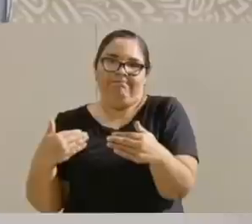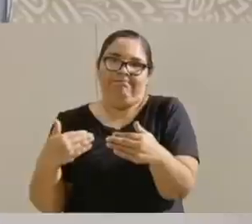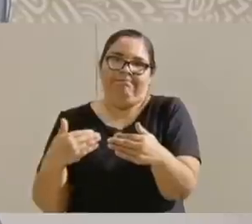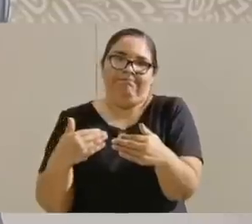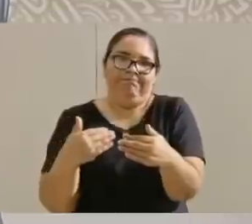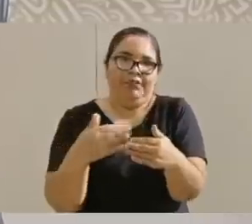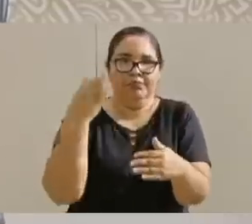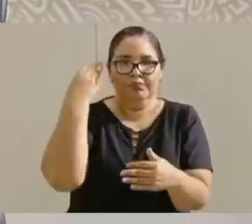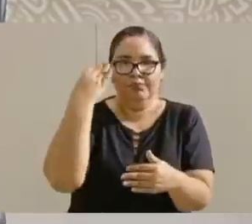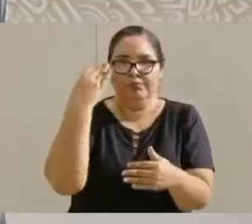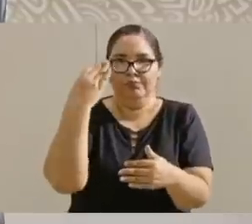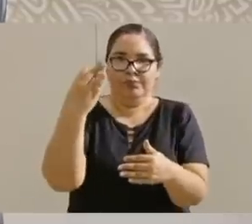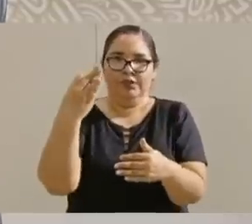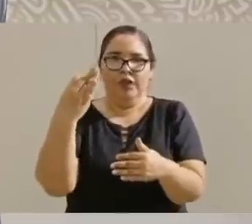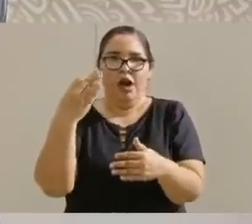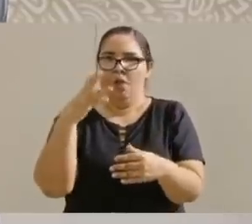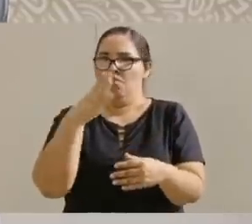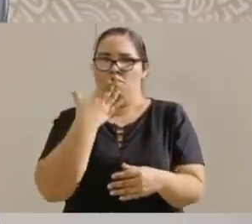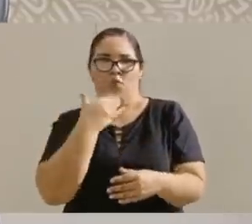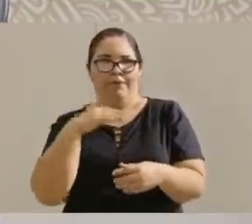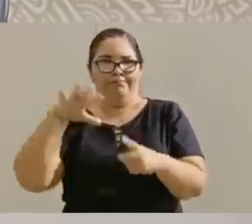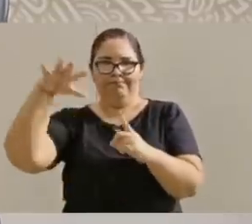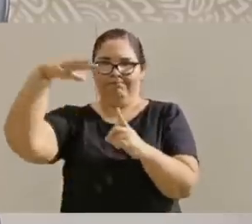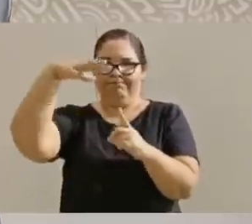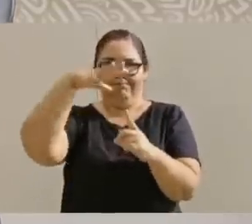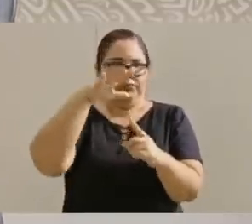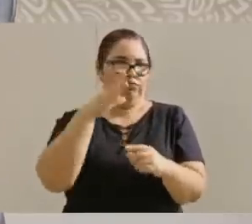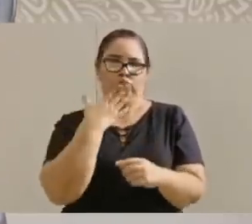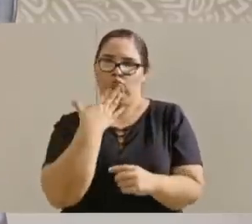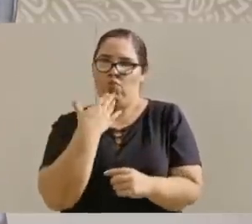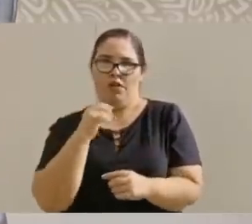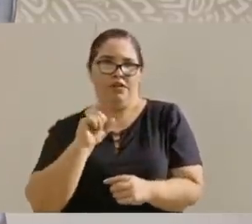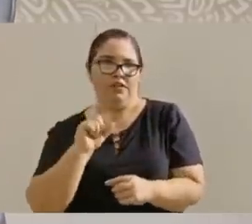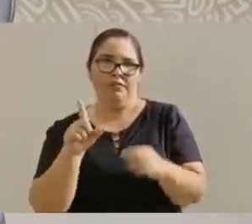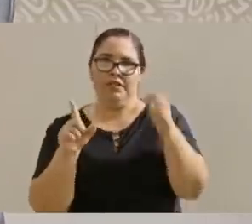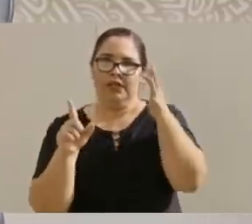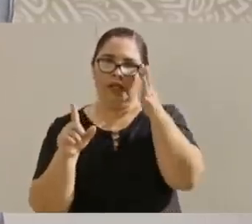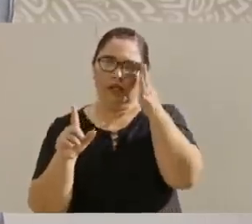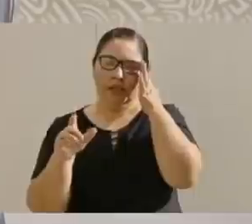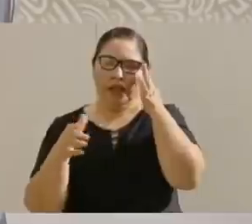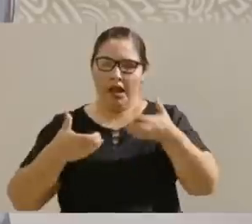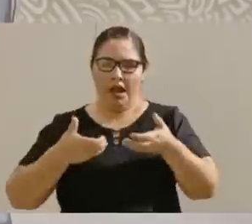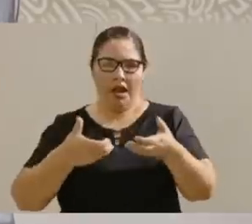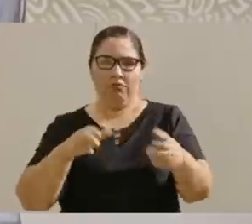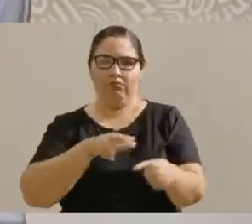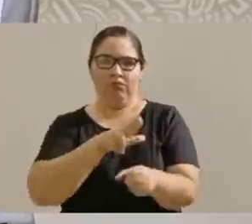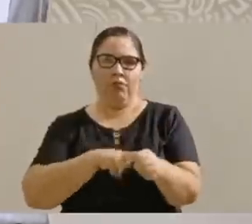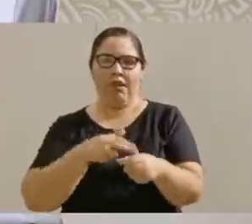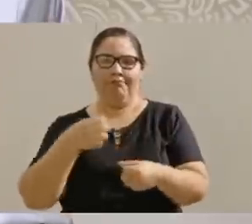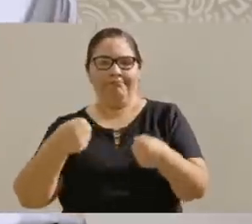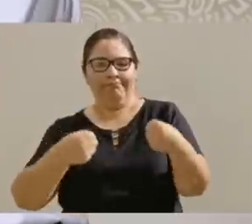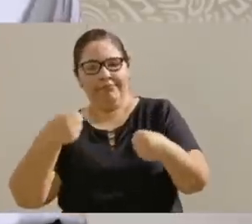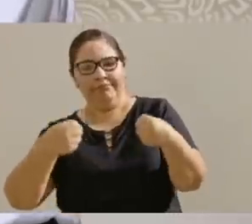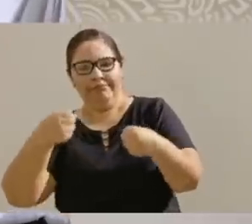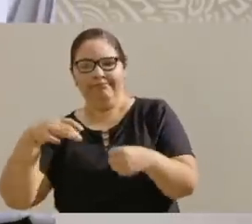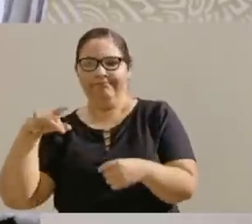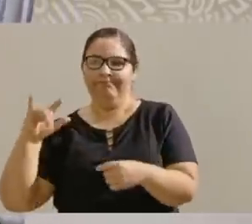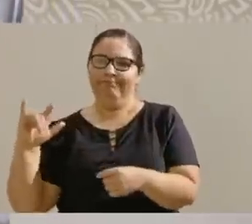no en helicóptero. Lo que planteaba Blanca, pues,